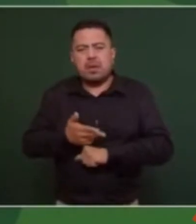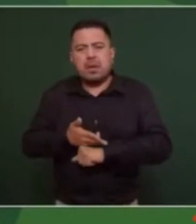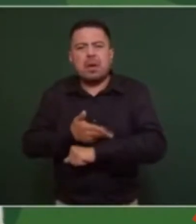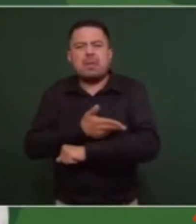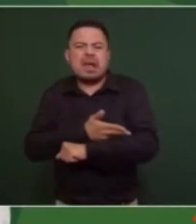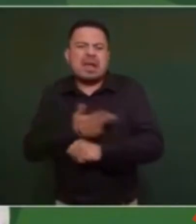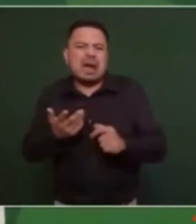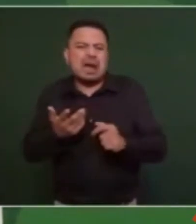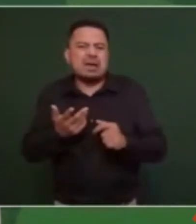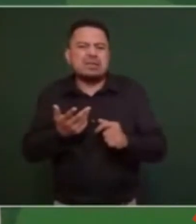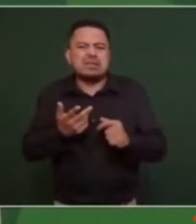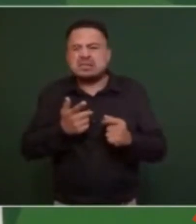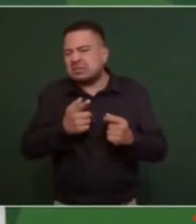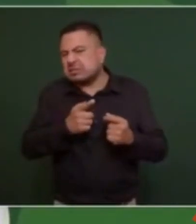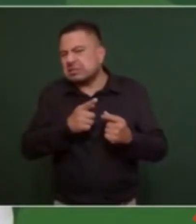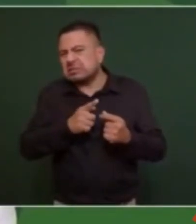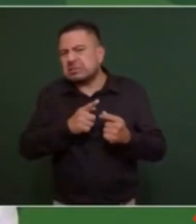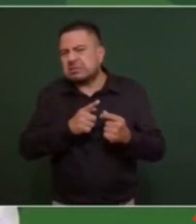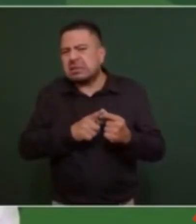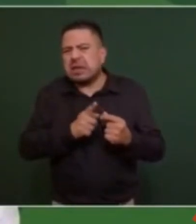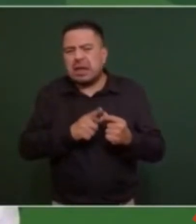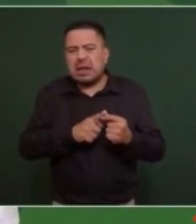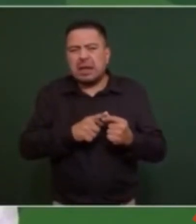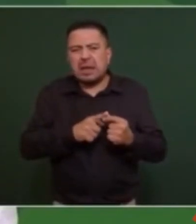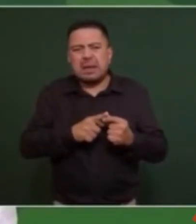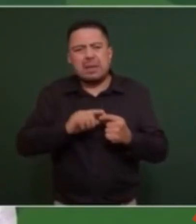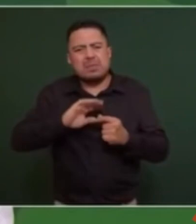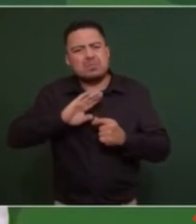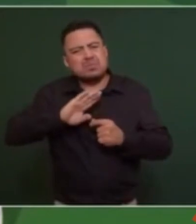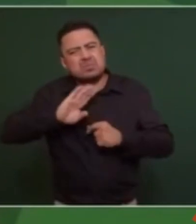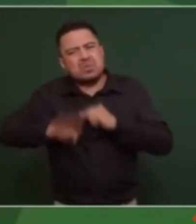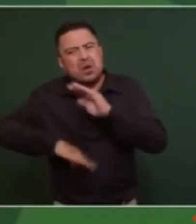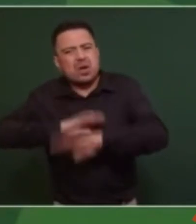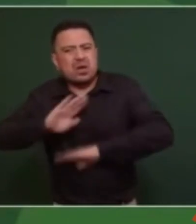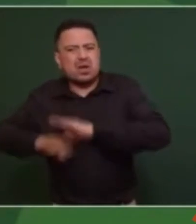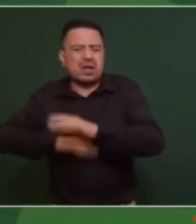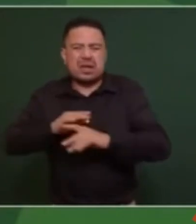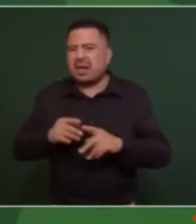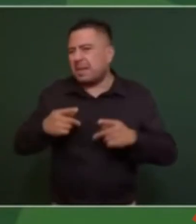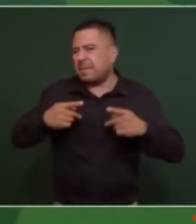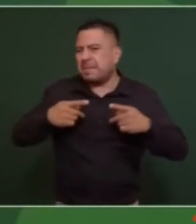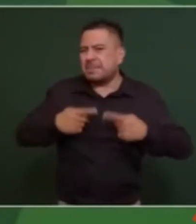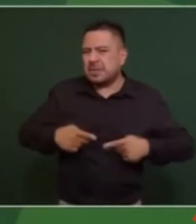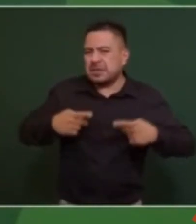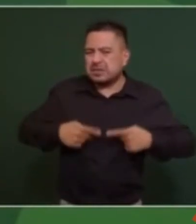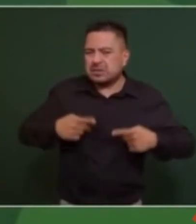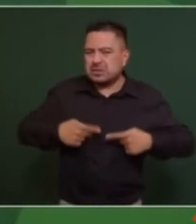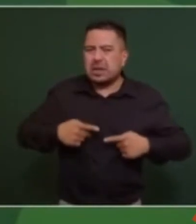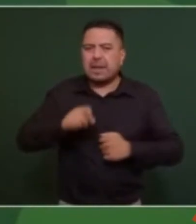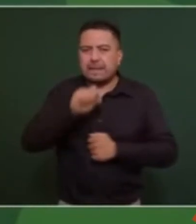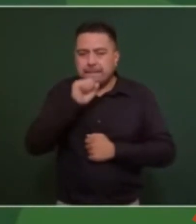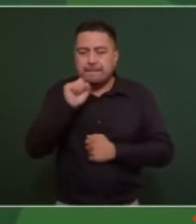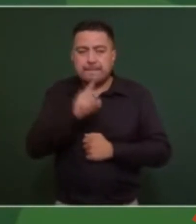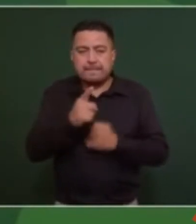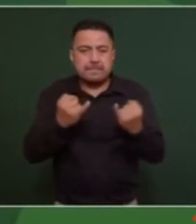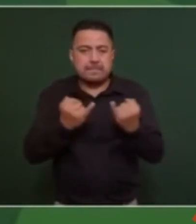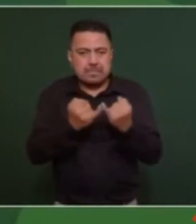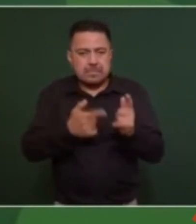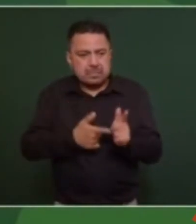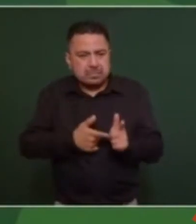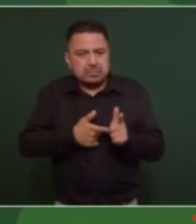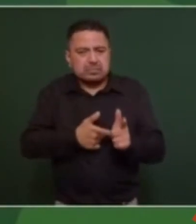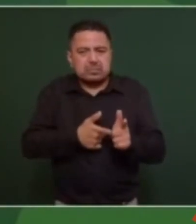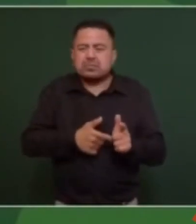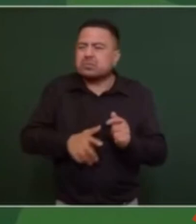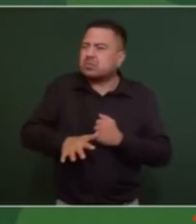los que lamentablemente perdieron la vida y vamos también a continuar en la